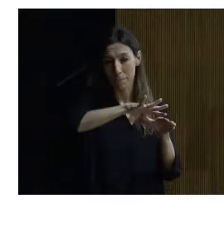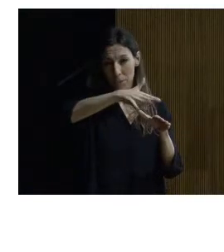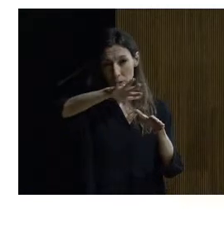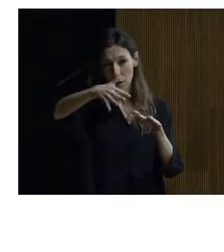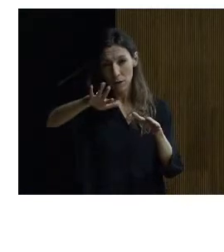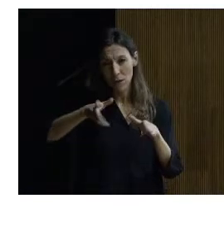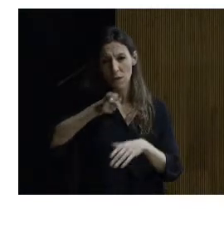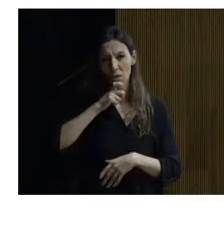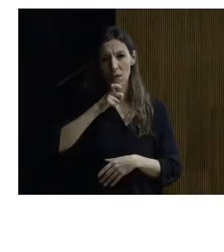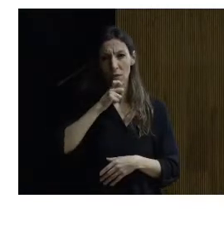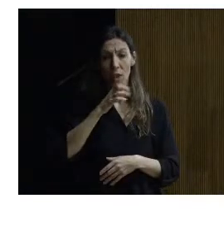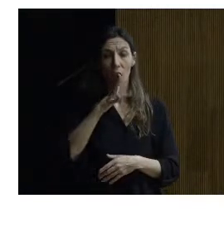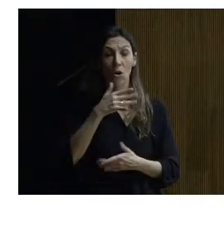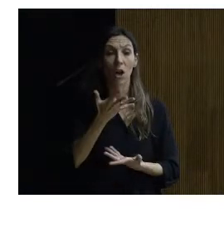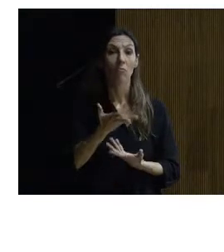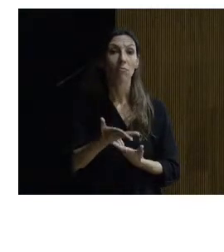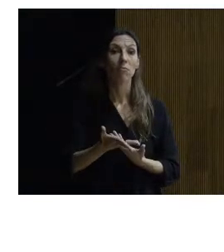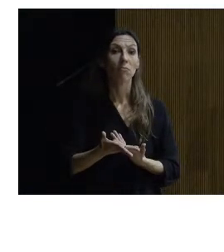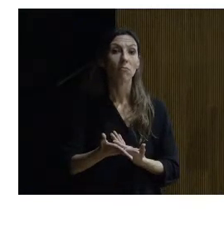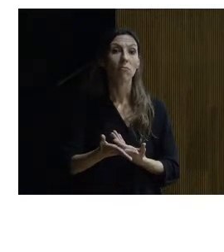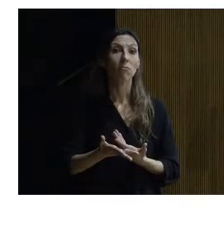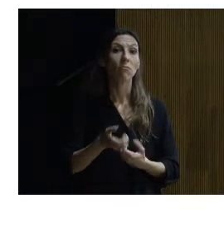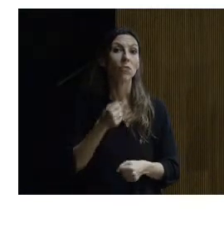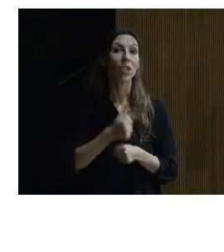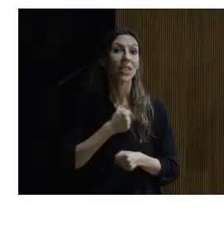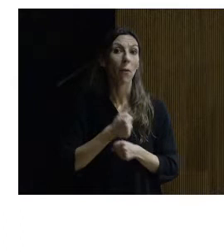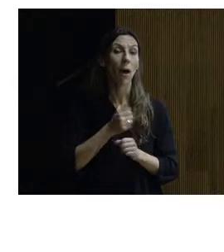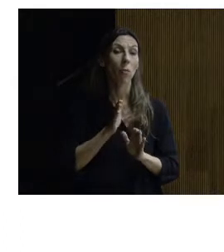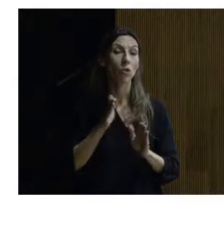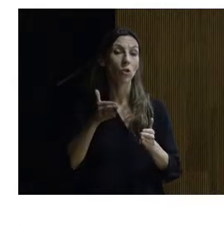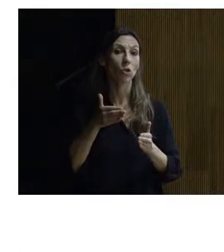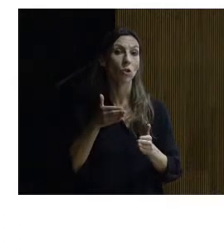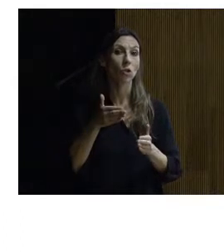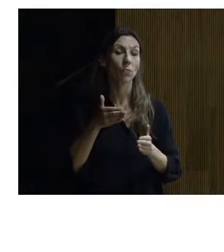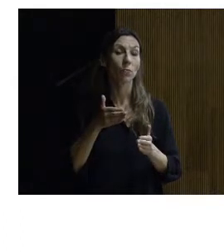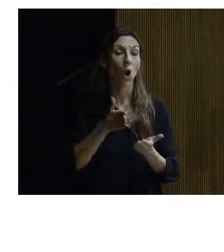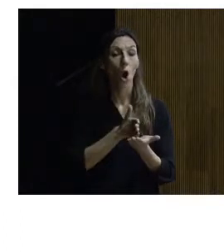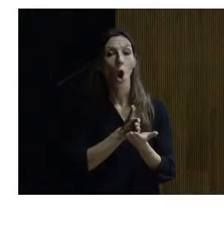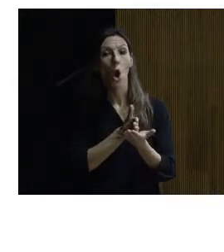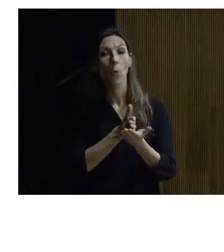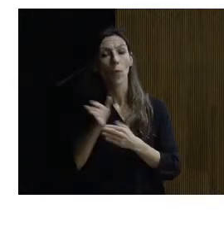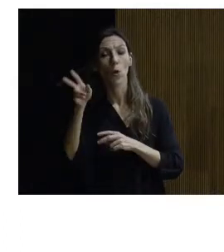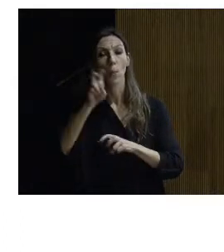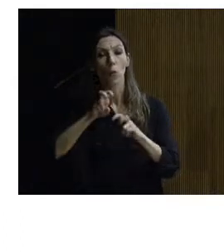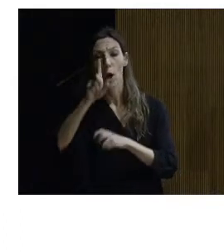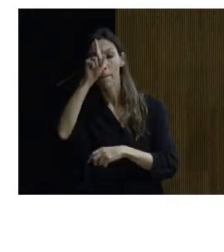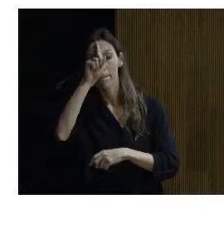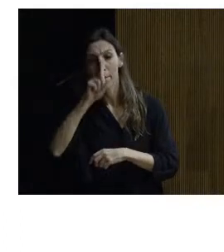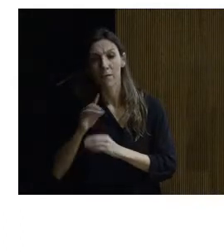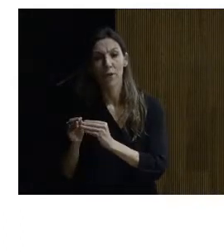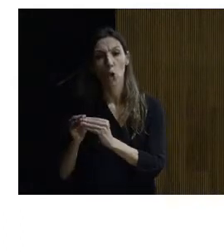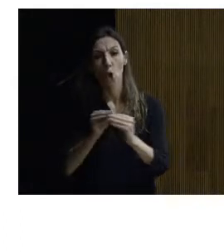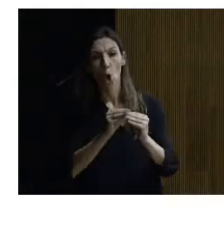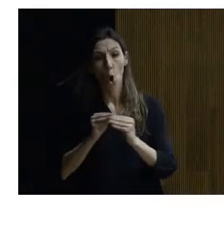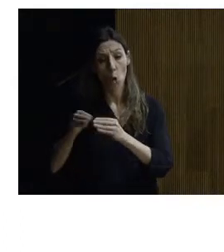y bueno pues ahora lo que está se está trabajando en esa otra opción de buscar un perfil común entre todas las